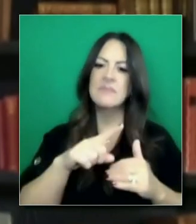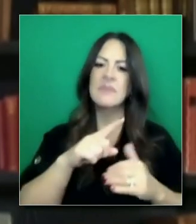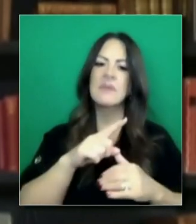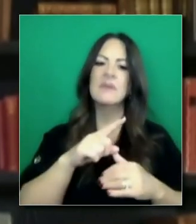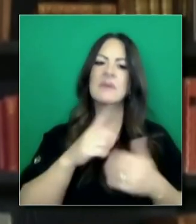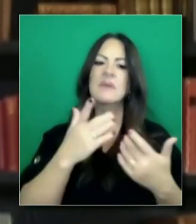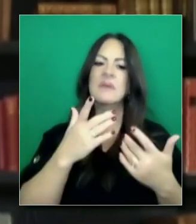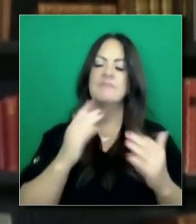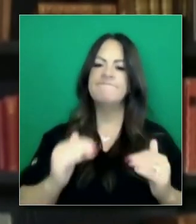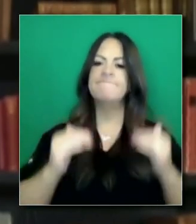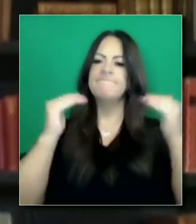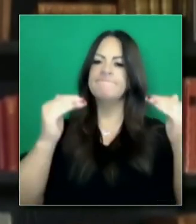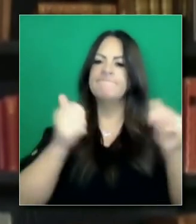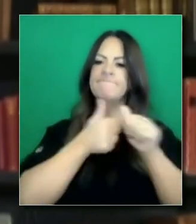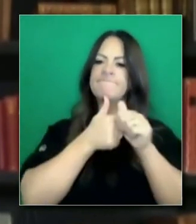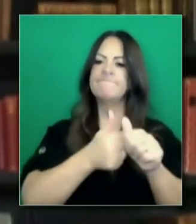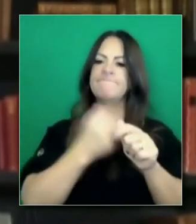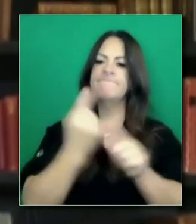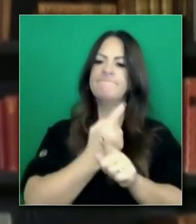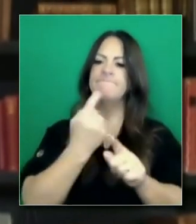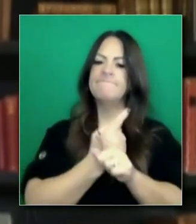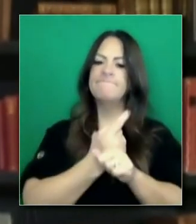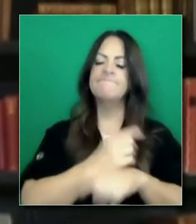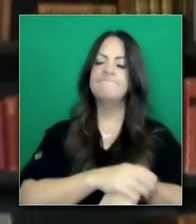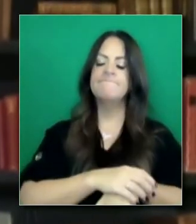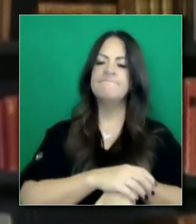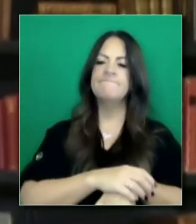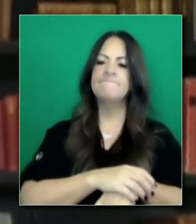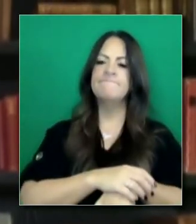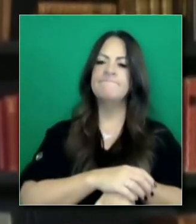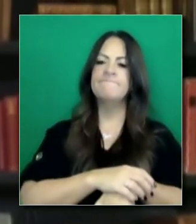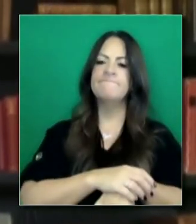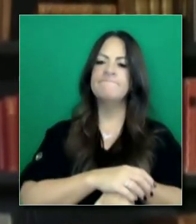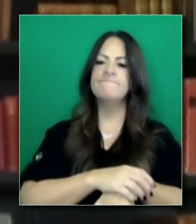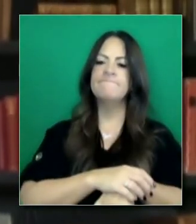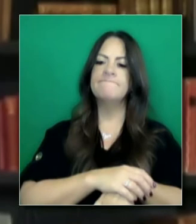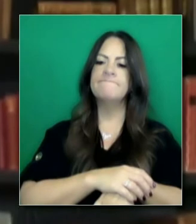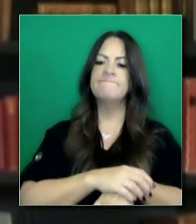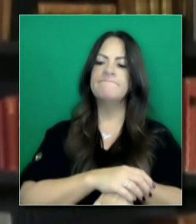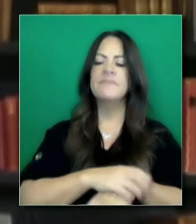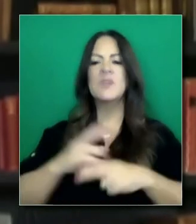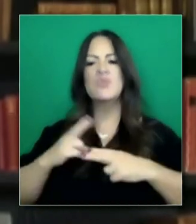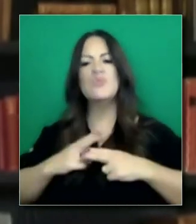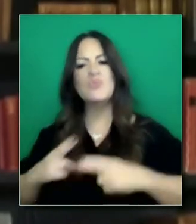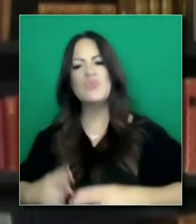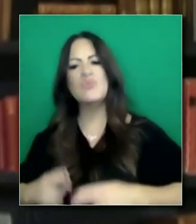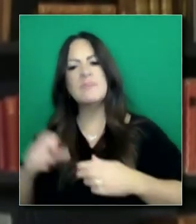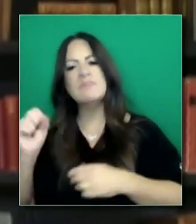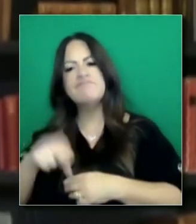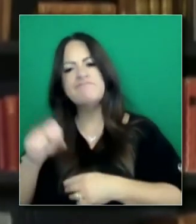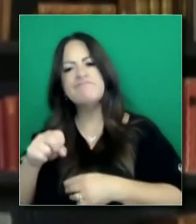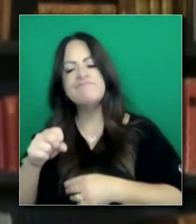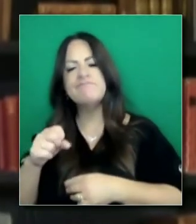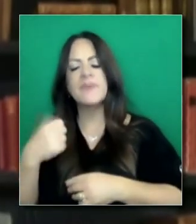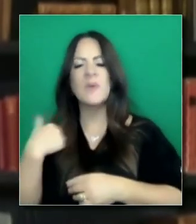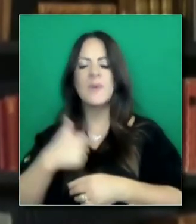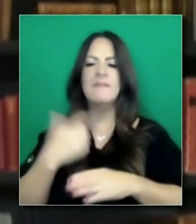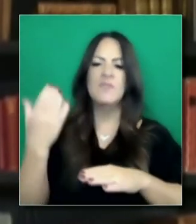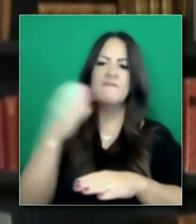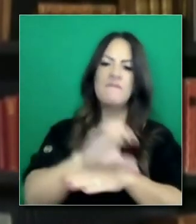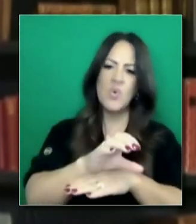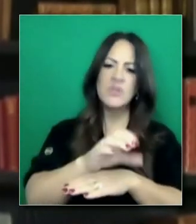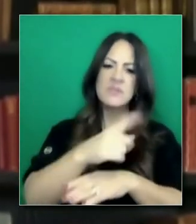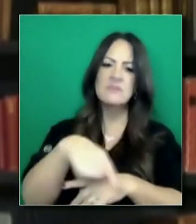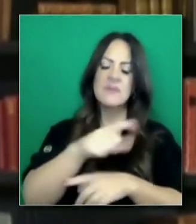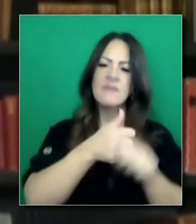a un nivel más alto de conducta ética y responsabilidad. Es parte de la naturaleza humana. Tenemos que todos ser parte del